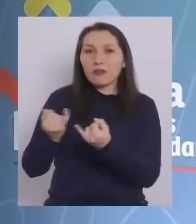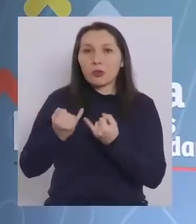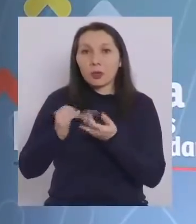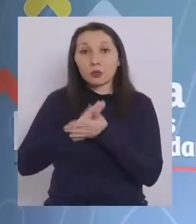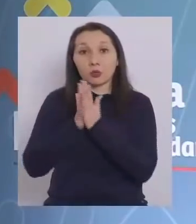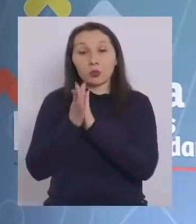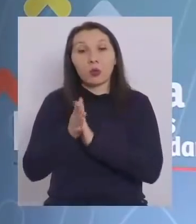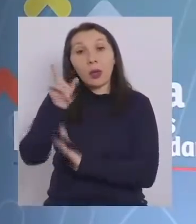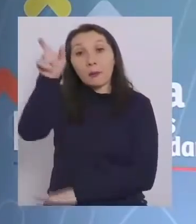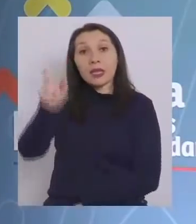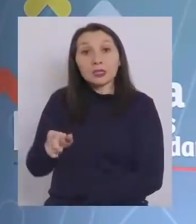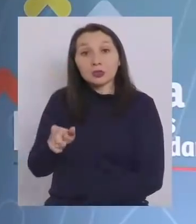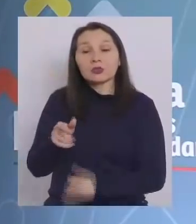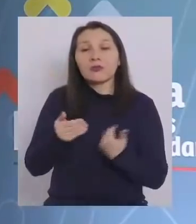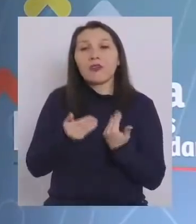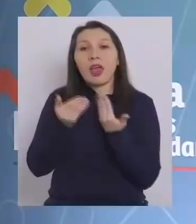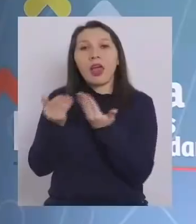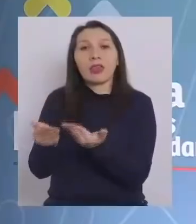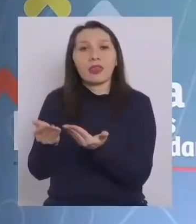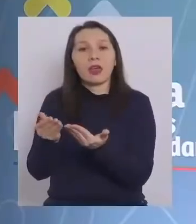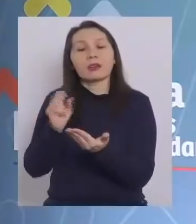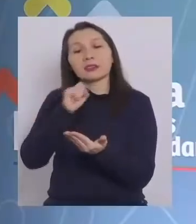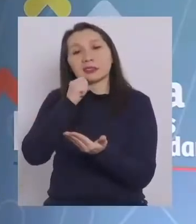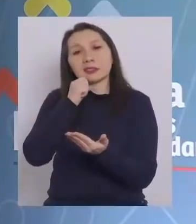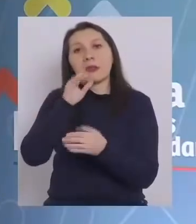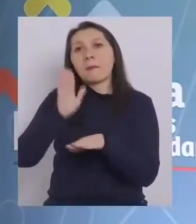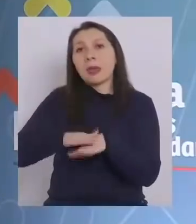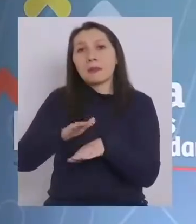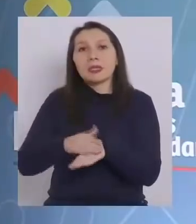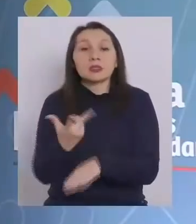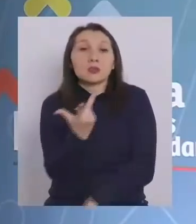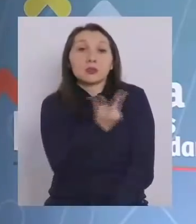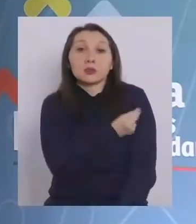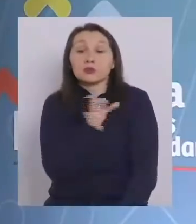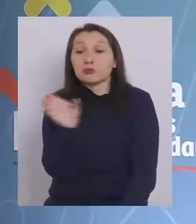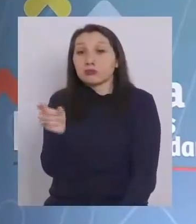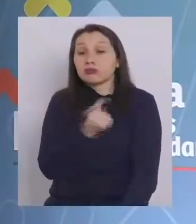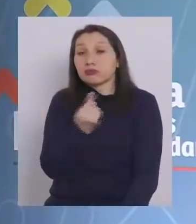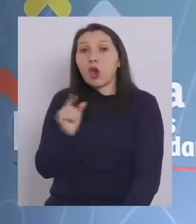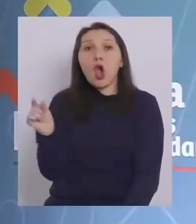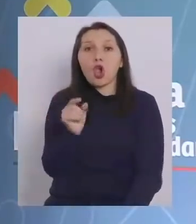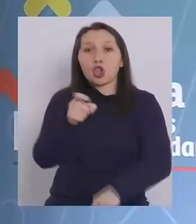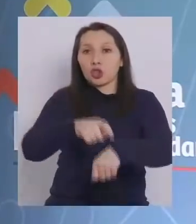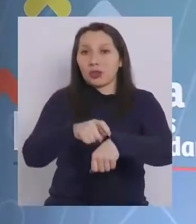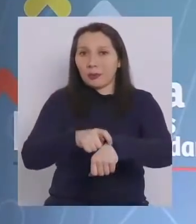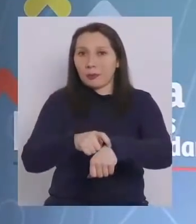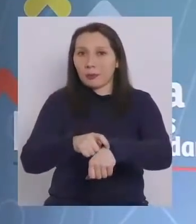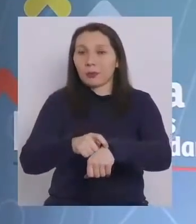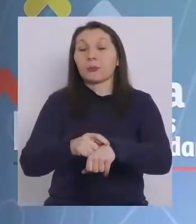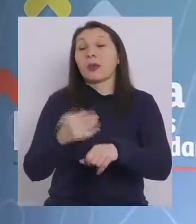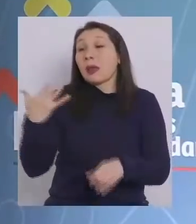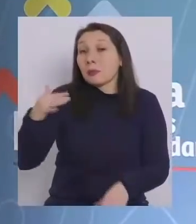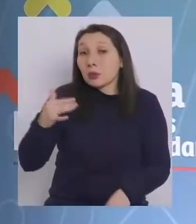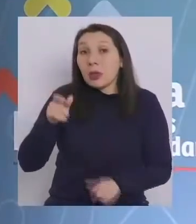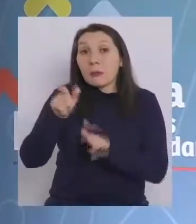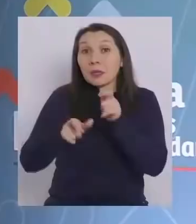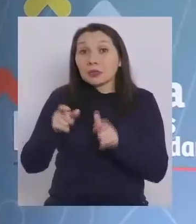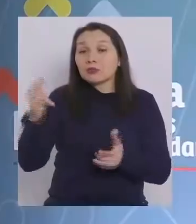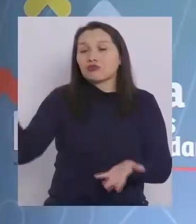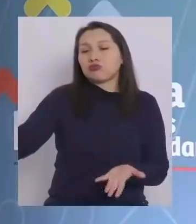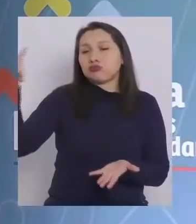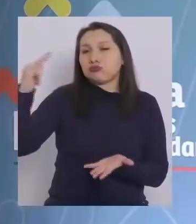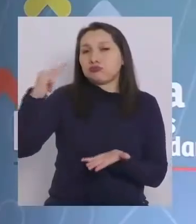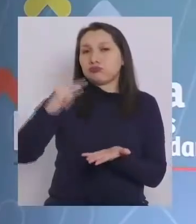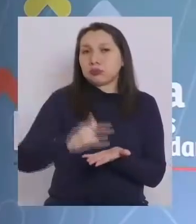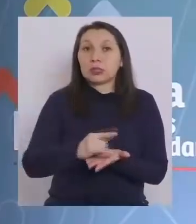y a esa persona se le va a dar un pase de movilidad transitorio. Sin embargo, es muy importante que las personas que lleguen a